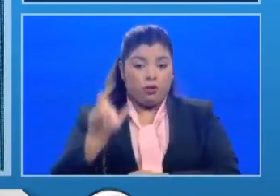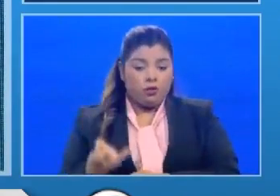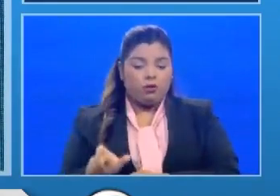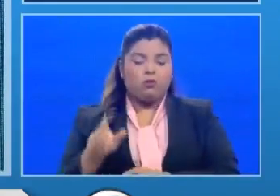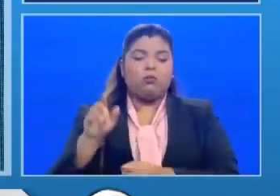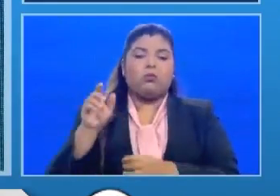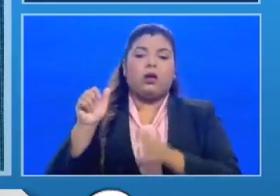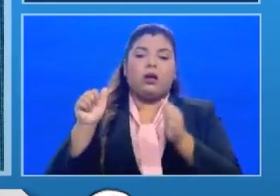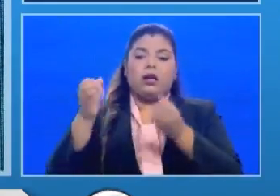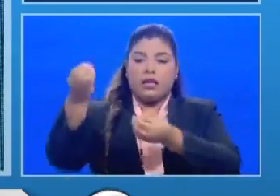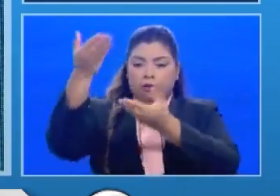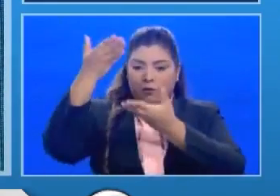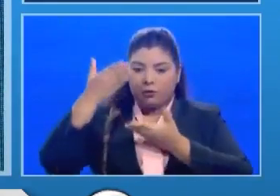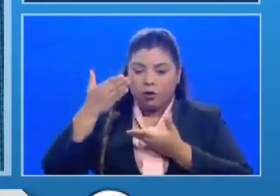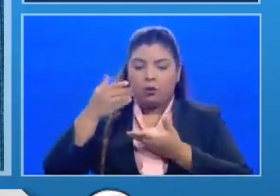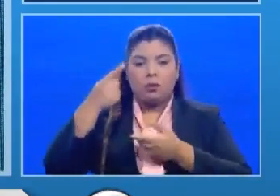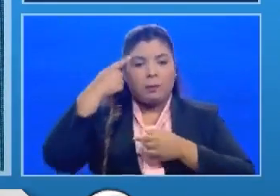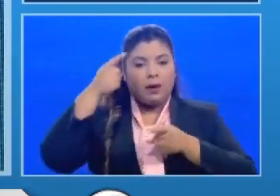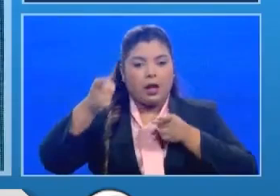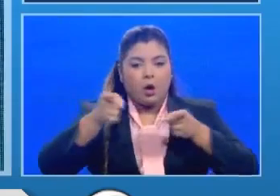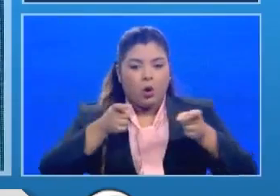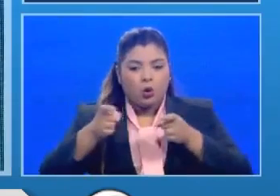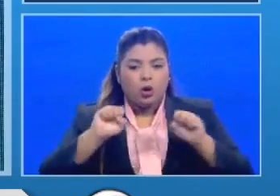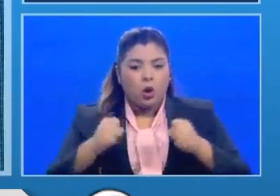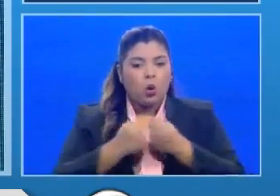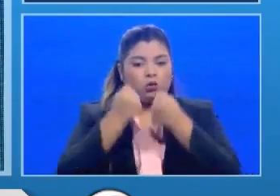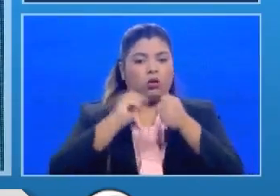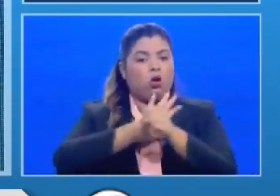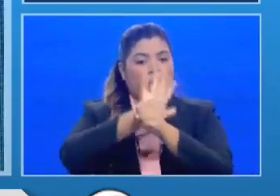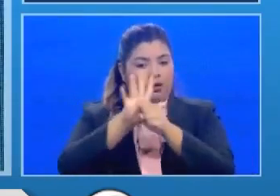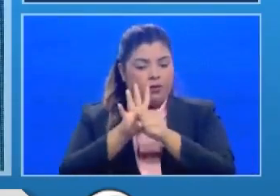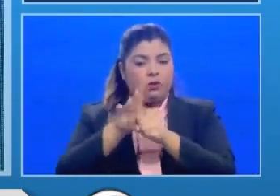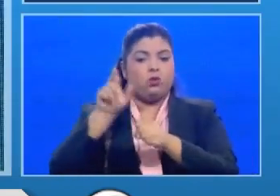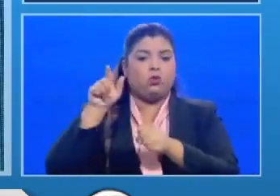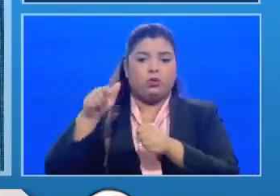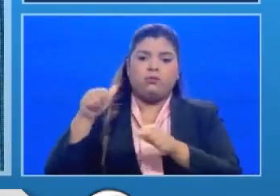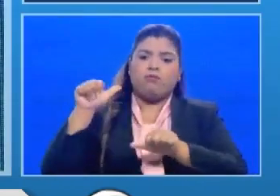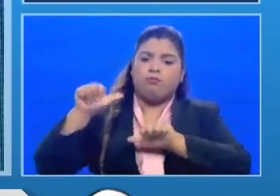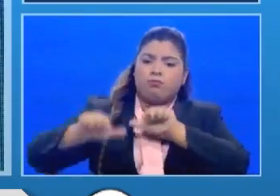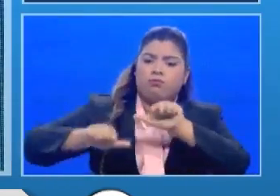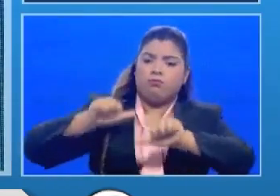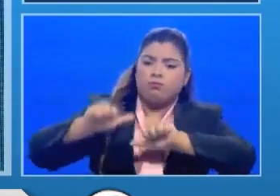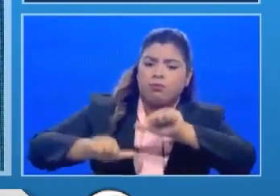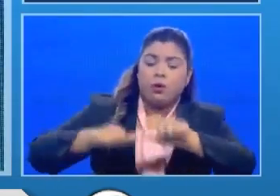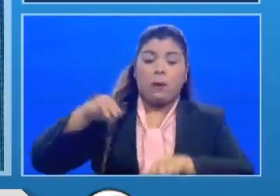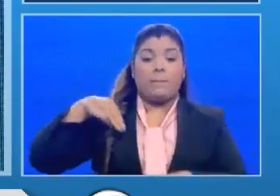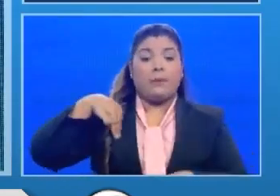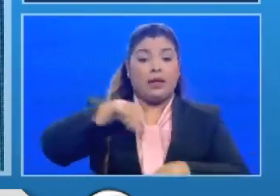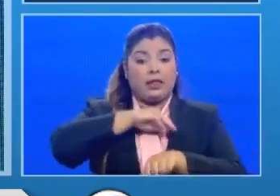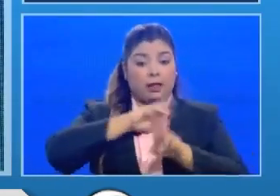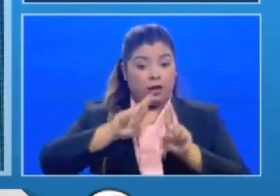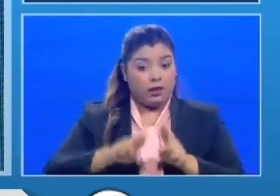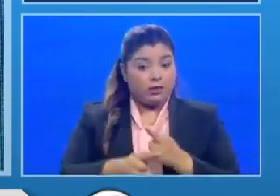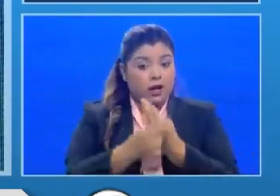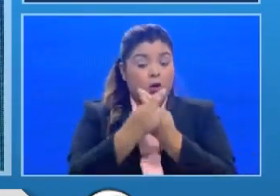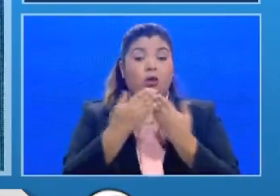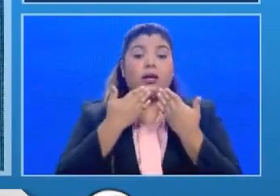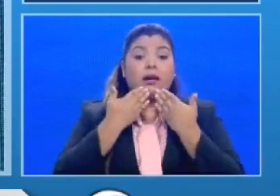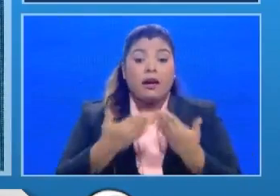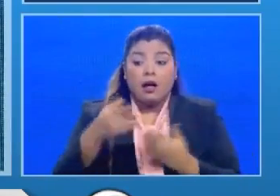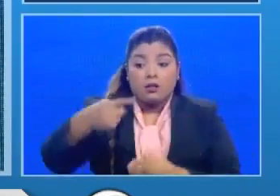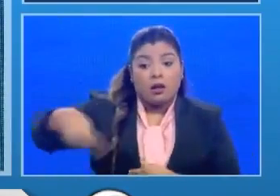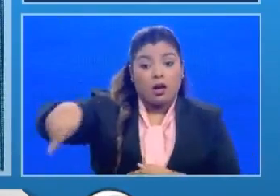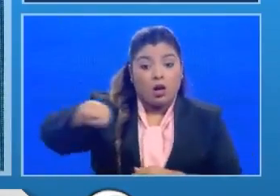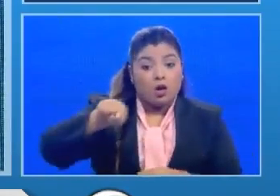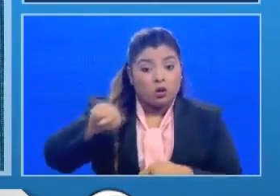contra la COVID, vienen dándonos al Ministerio de Salud y que gracias a ellos el